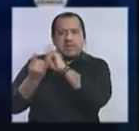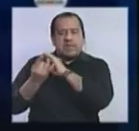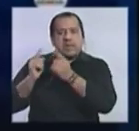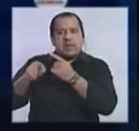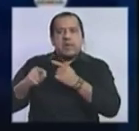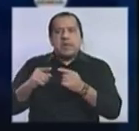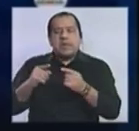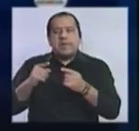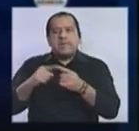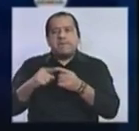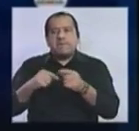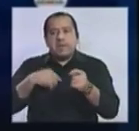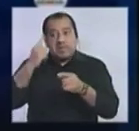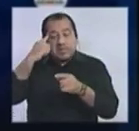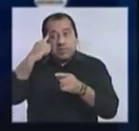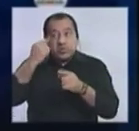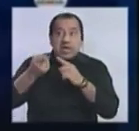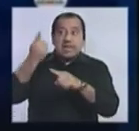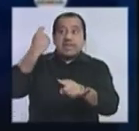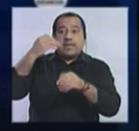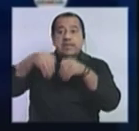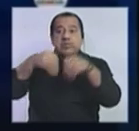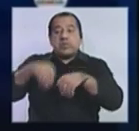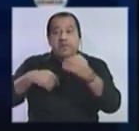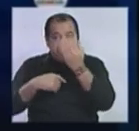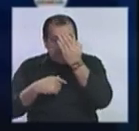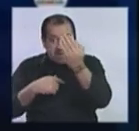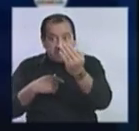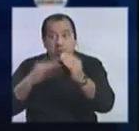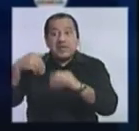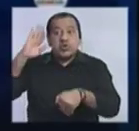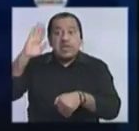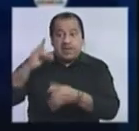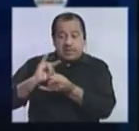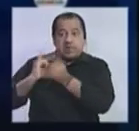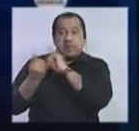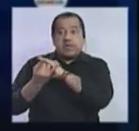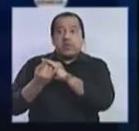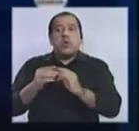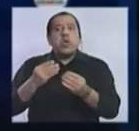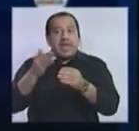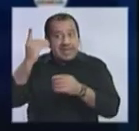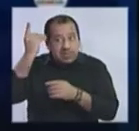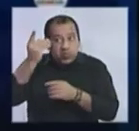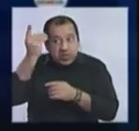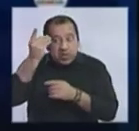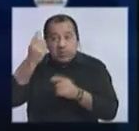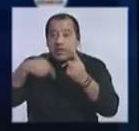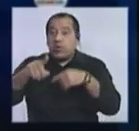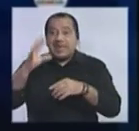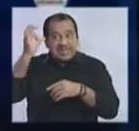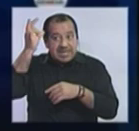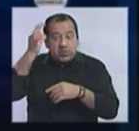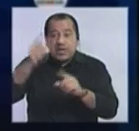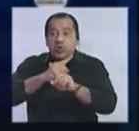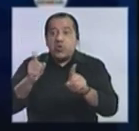la elección anterior, y el Frente Amplio obtuvo mayoría parlamentaria, la tuvo en diputados, pero no en el Senado. En el Senado